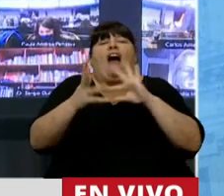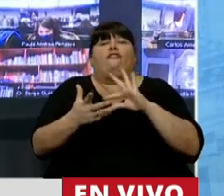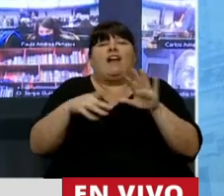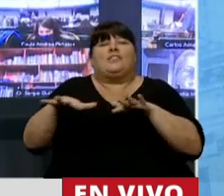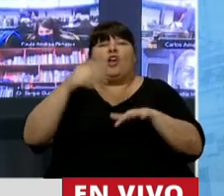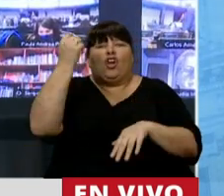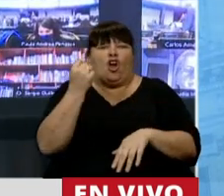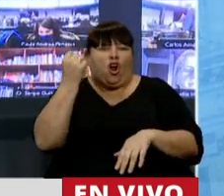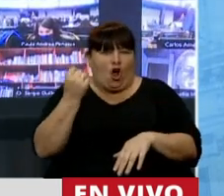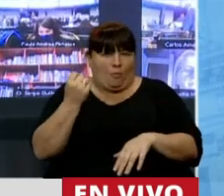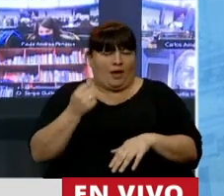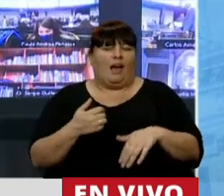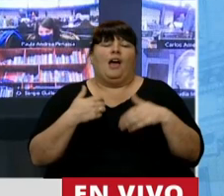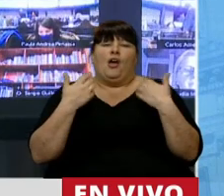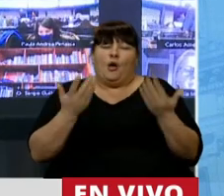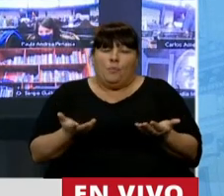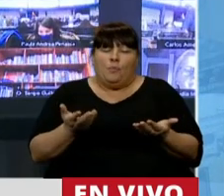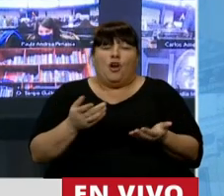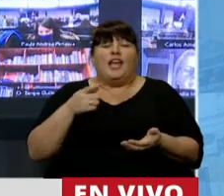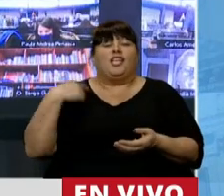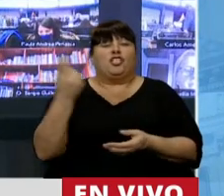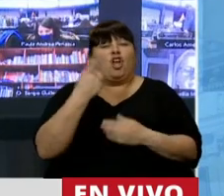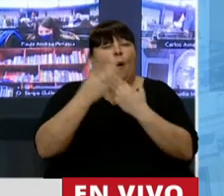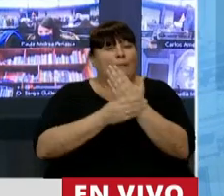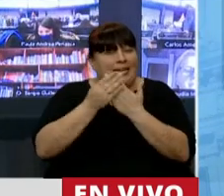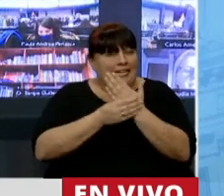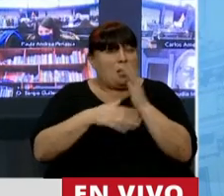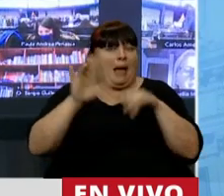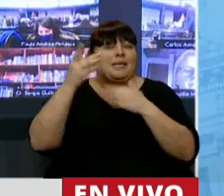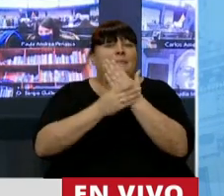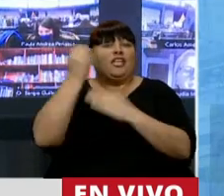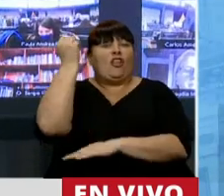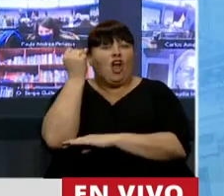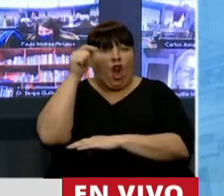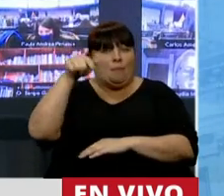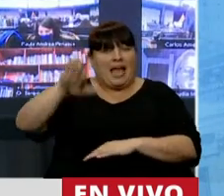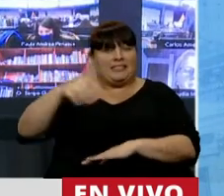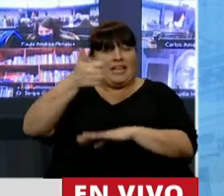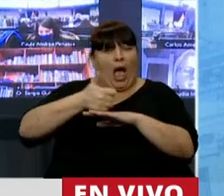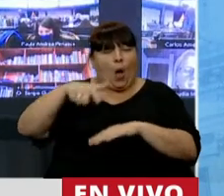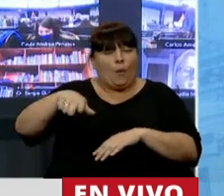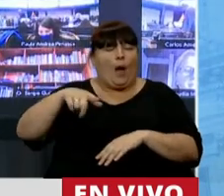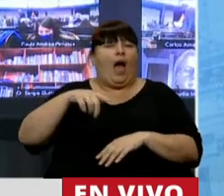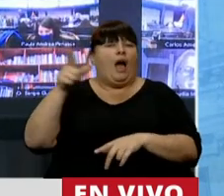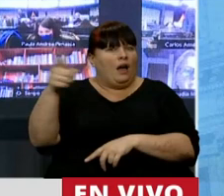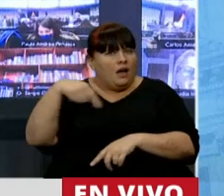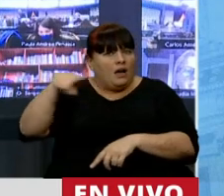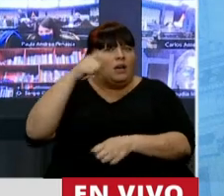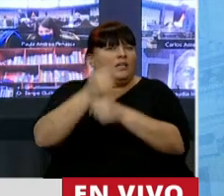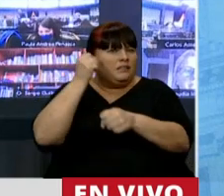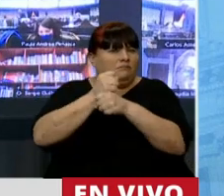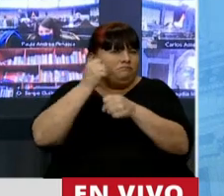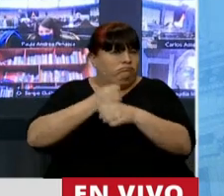económicas. Y en ese sentido, nuestros ministros, sobre todo el ministro de Economía que estuvo aquí presente, están trabajando